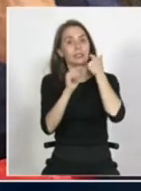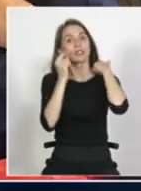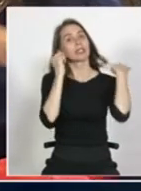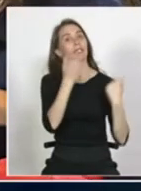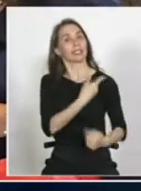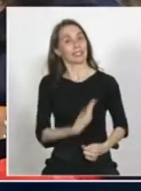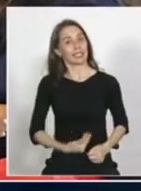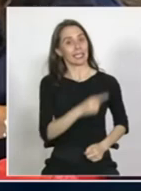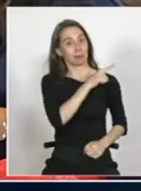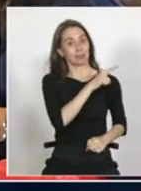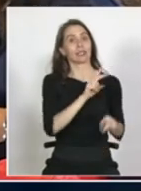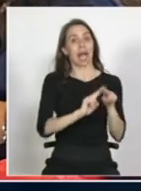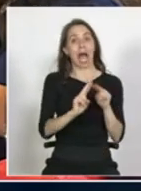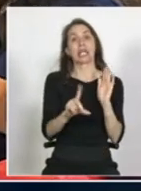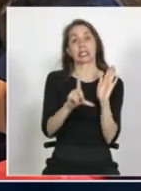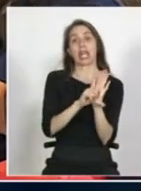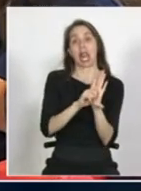legisladora